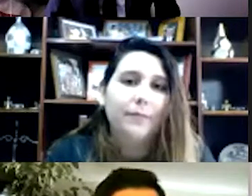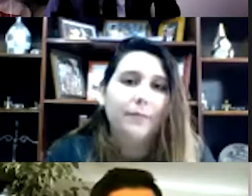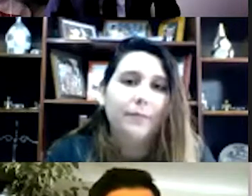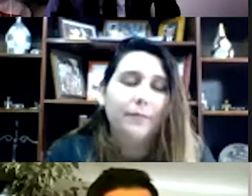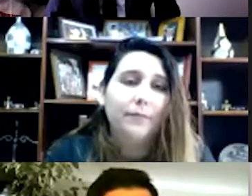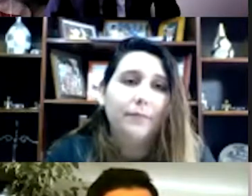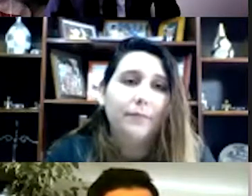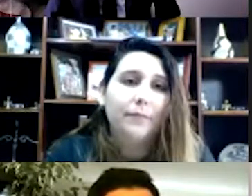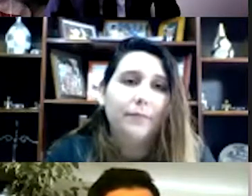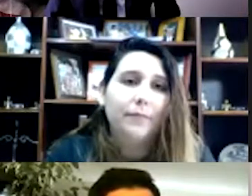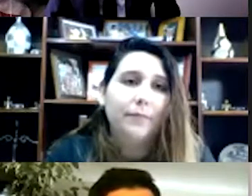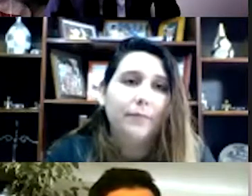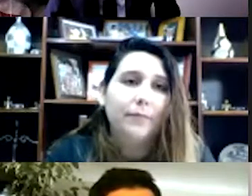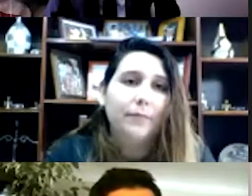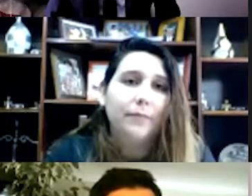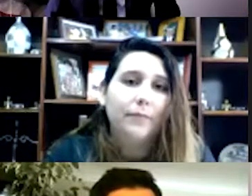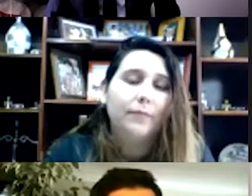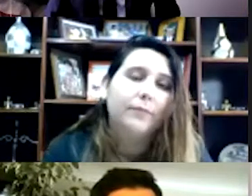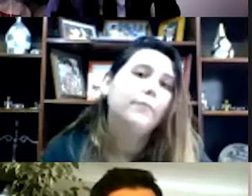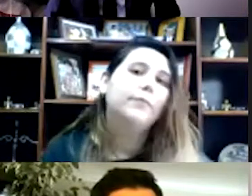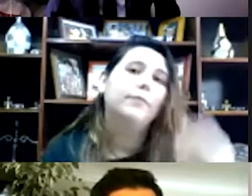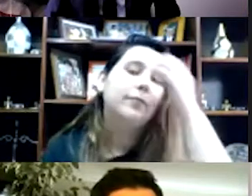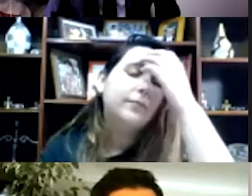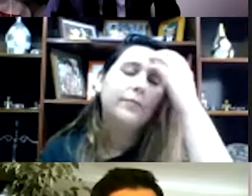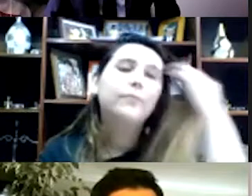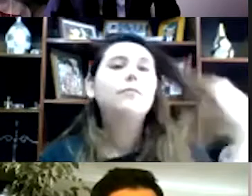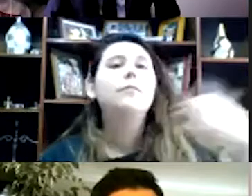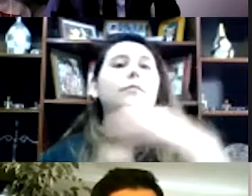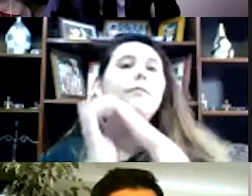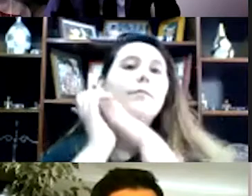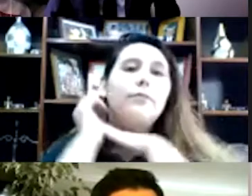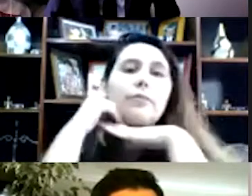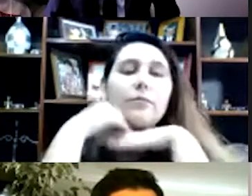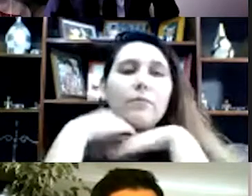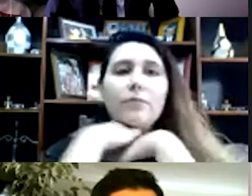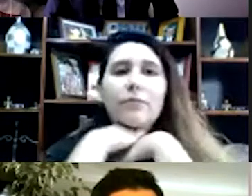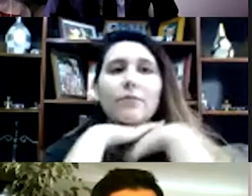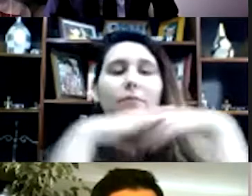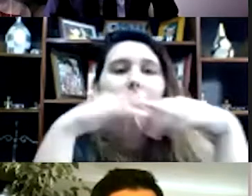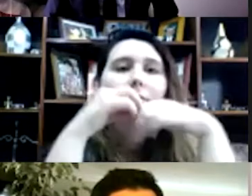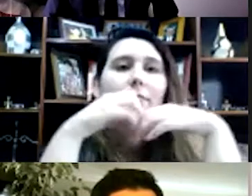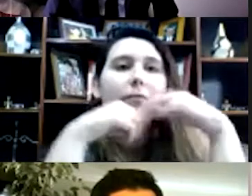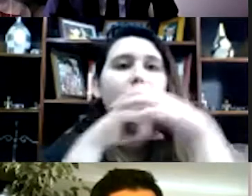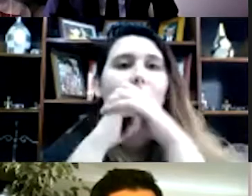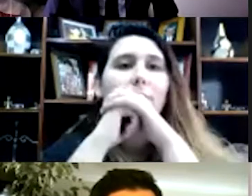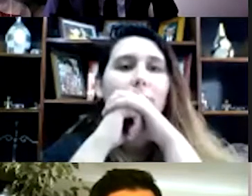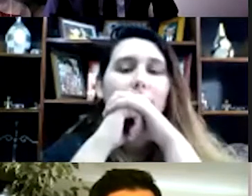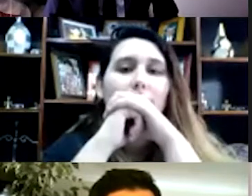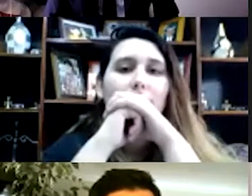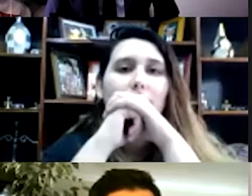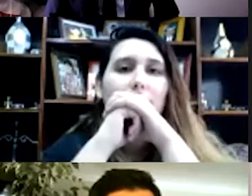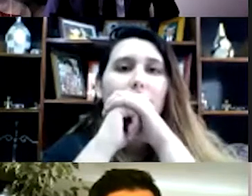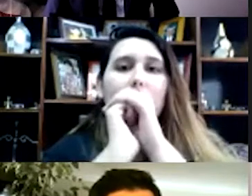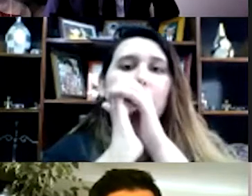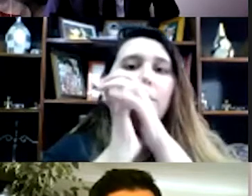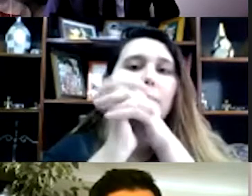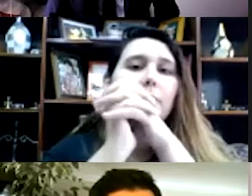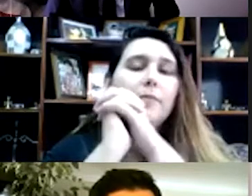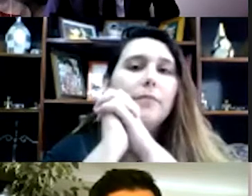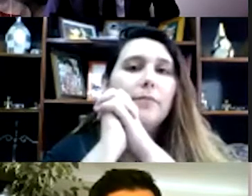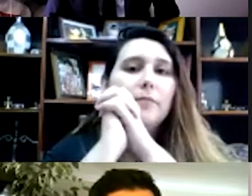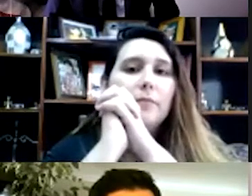Y sin darnos cuenta, nos encontramos en estas instancias, donde tenemos que despedirlos siendo actores o